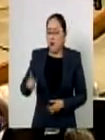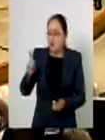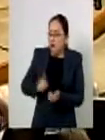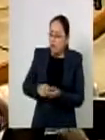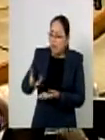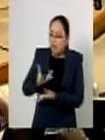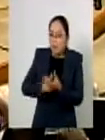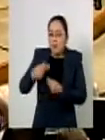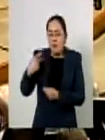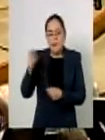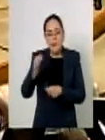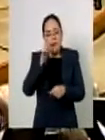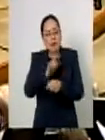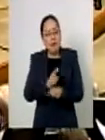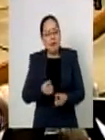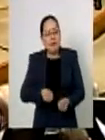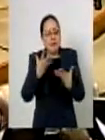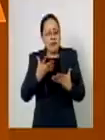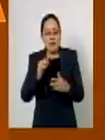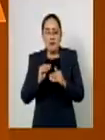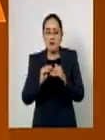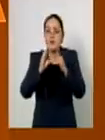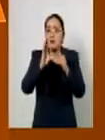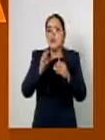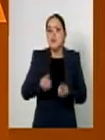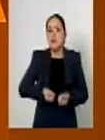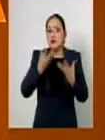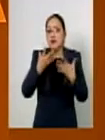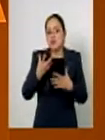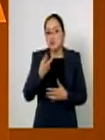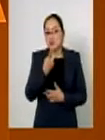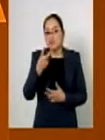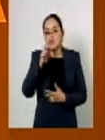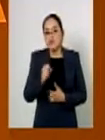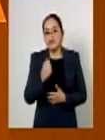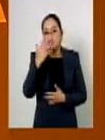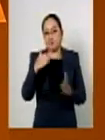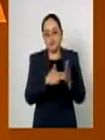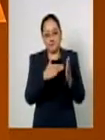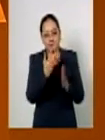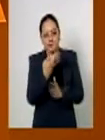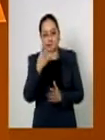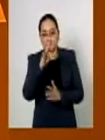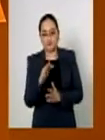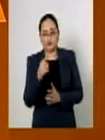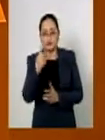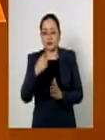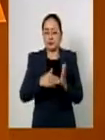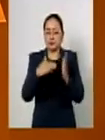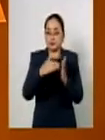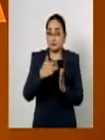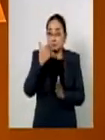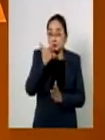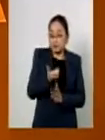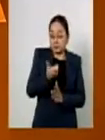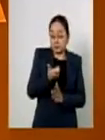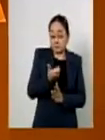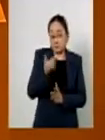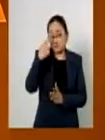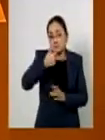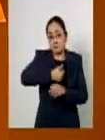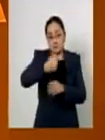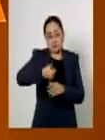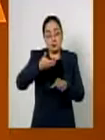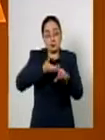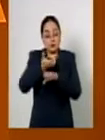aportaciones federales aumentaron en 265 mil 451 millones de pesos durante